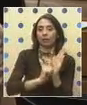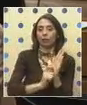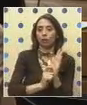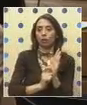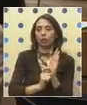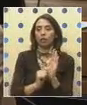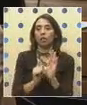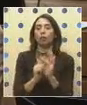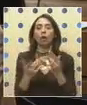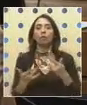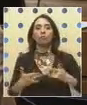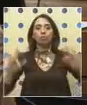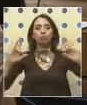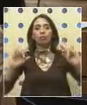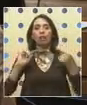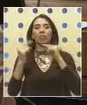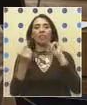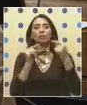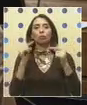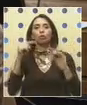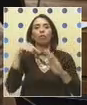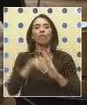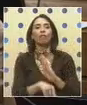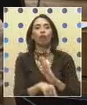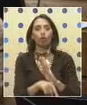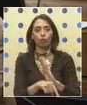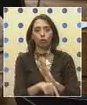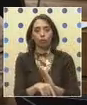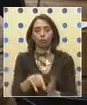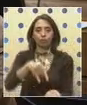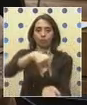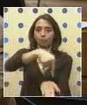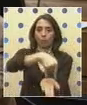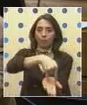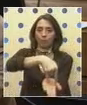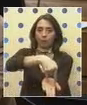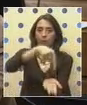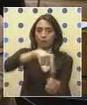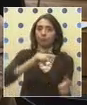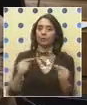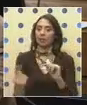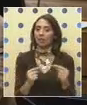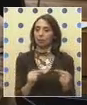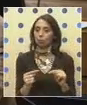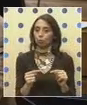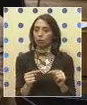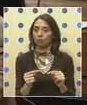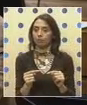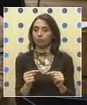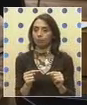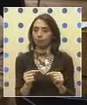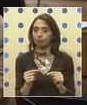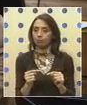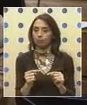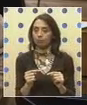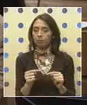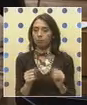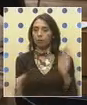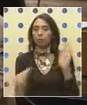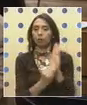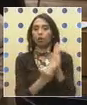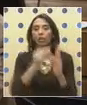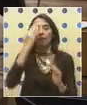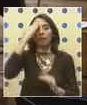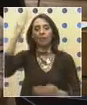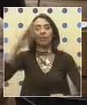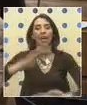eludir una discusión de fondo. Porque así como este Parlamento discute la consagración de un día